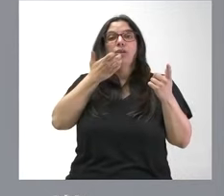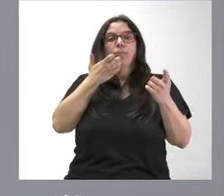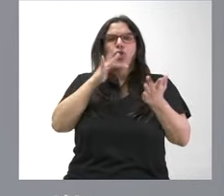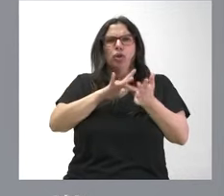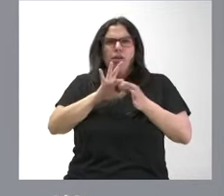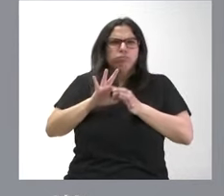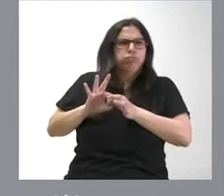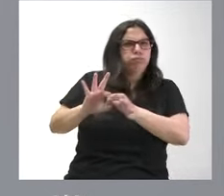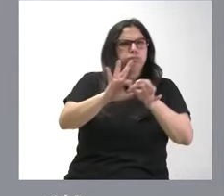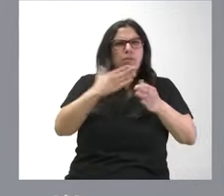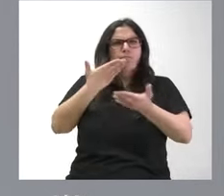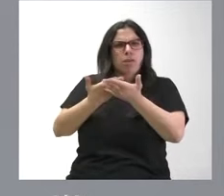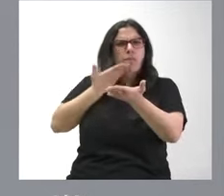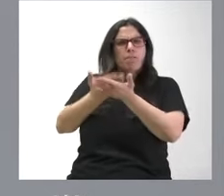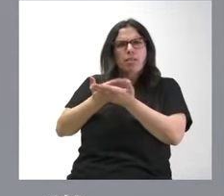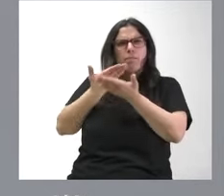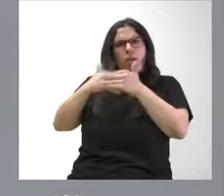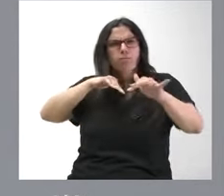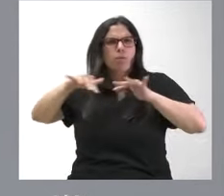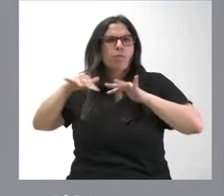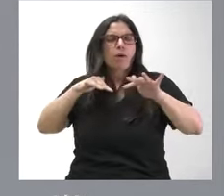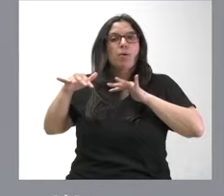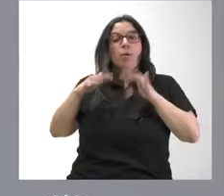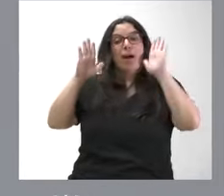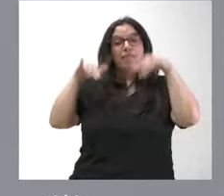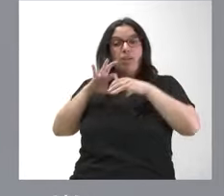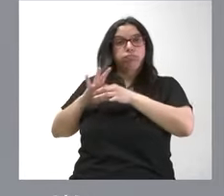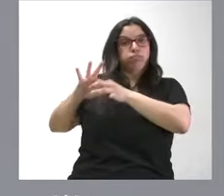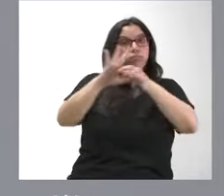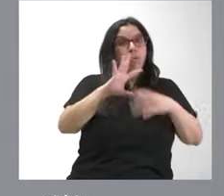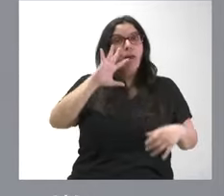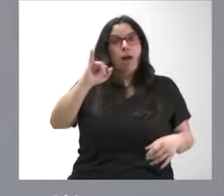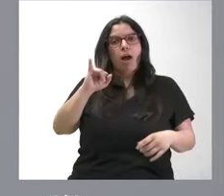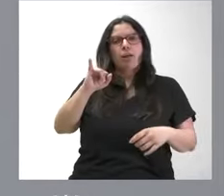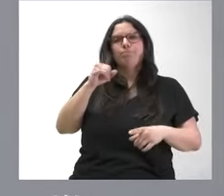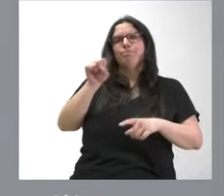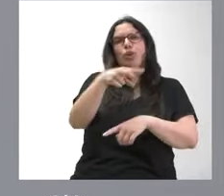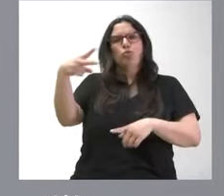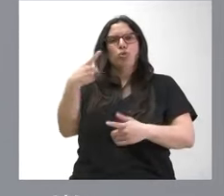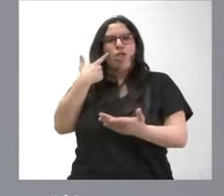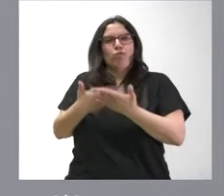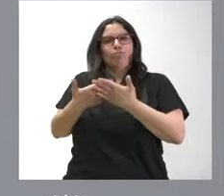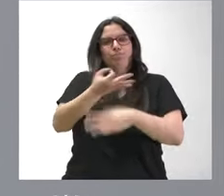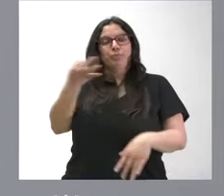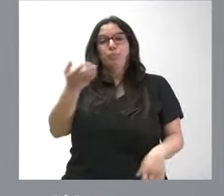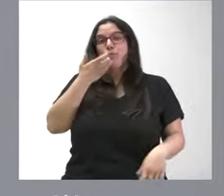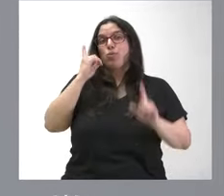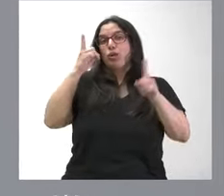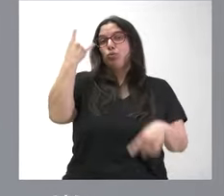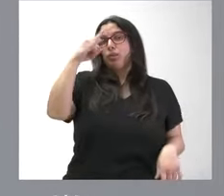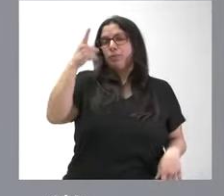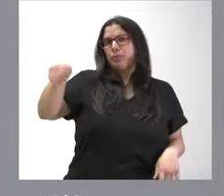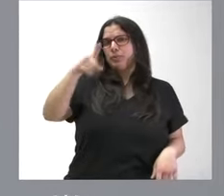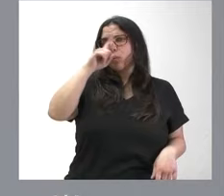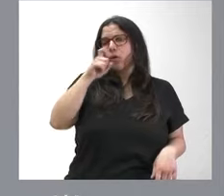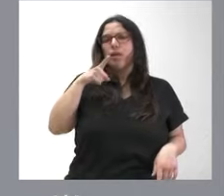unidad en la demanda de acción y cuando esta unidad se produce somos más eficaces. En el caso de Salamanca recordarán ustedes que hubo